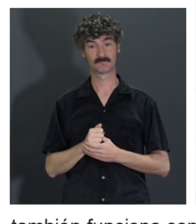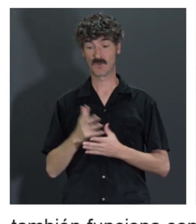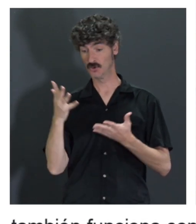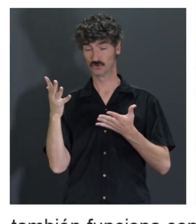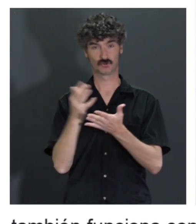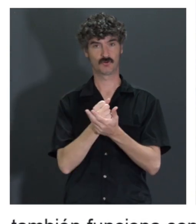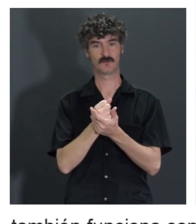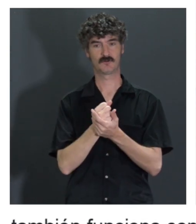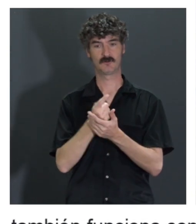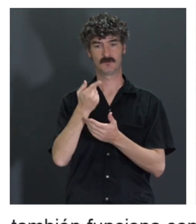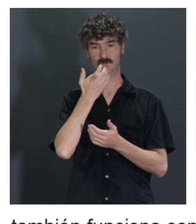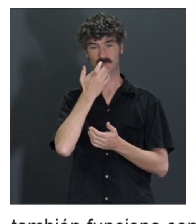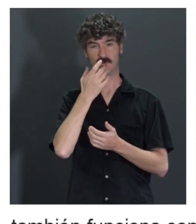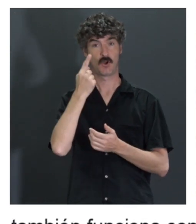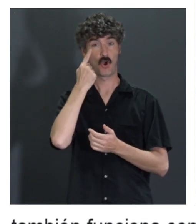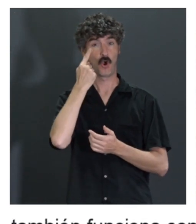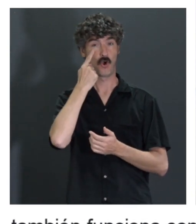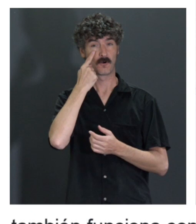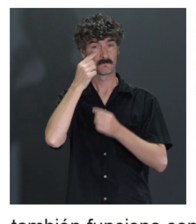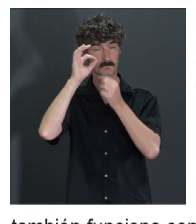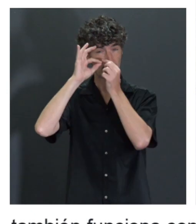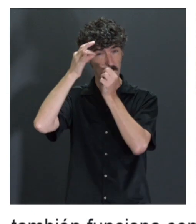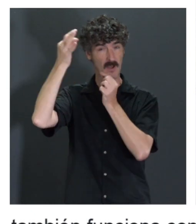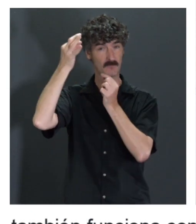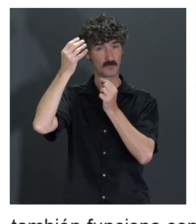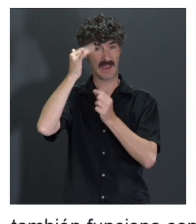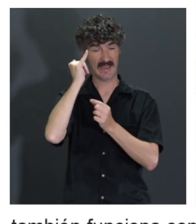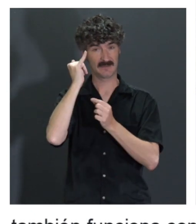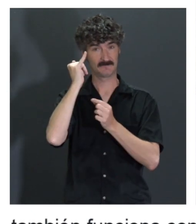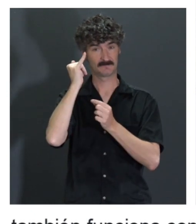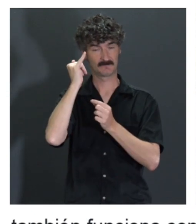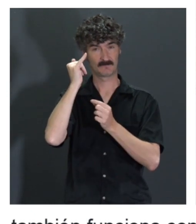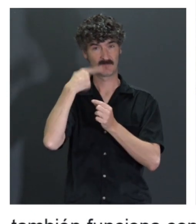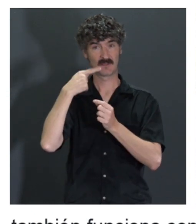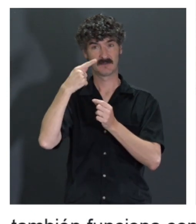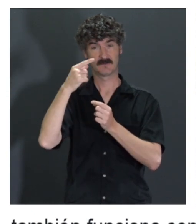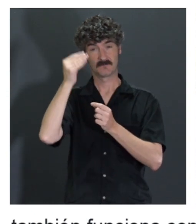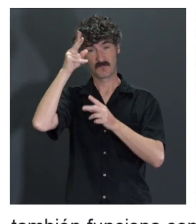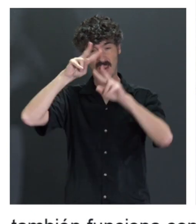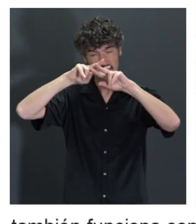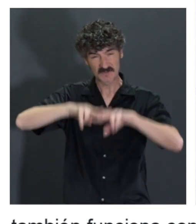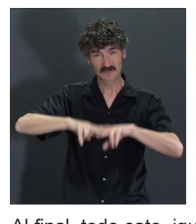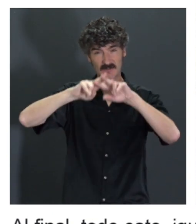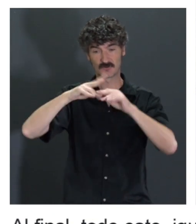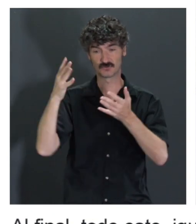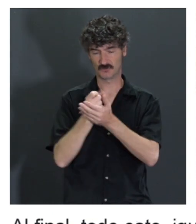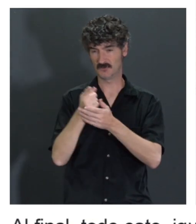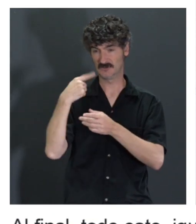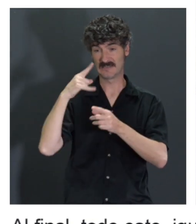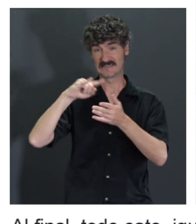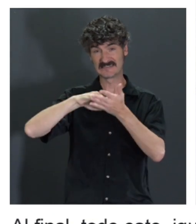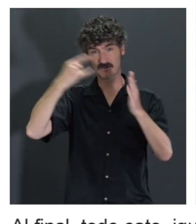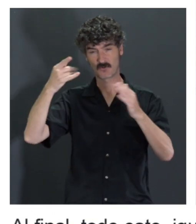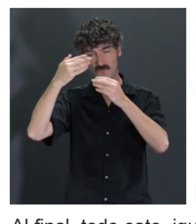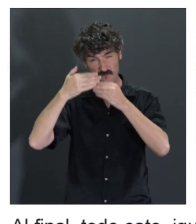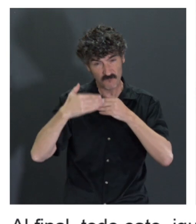igual que, por ejemplo, yo tengo una válvula en el ojo que viene fruto de la investigación espacial, todas estas tecnologías van a tener una repercusión en el impacto